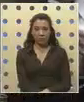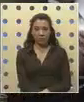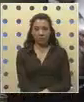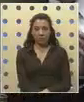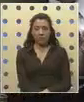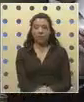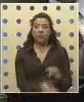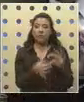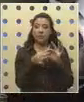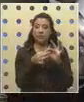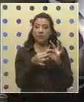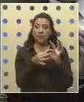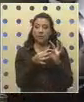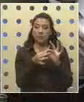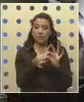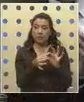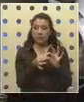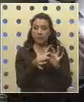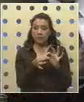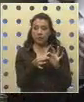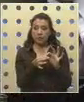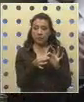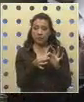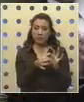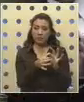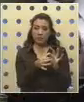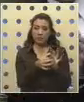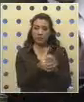Gracias Gracias